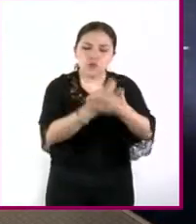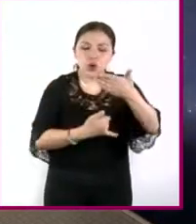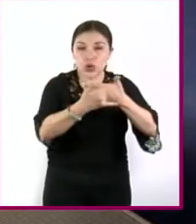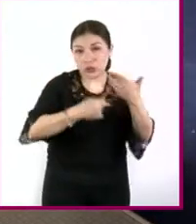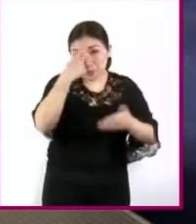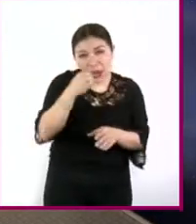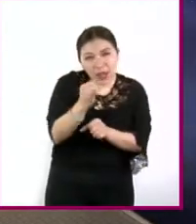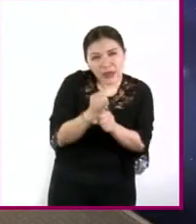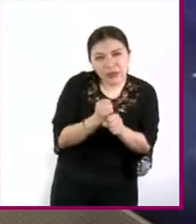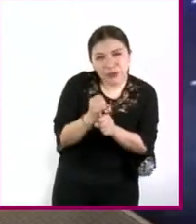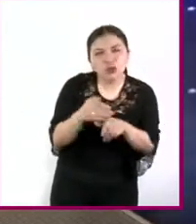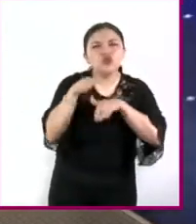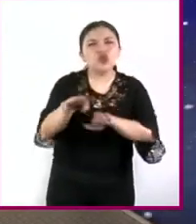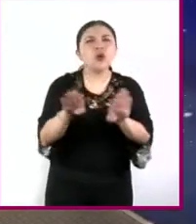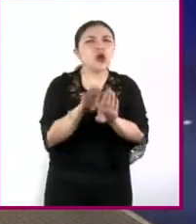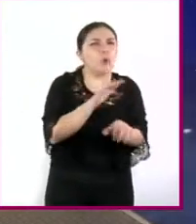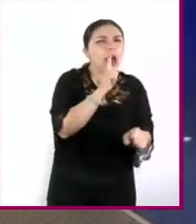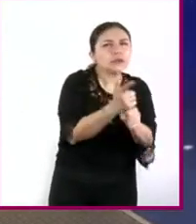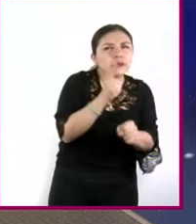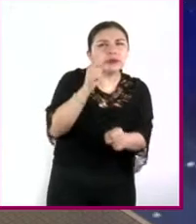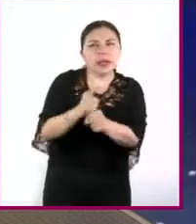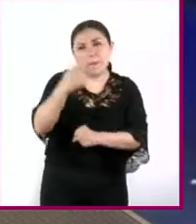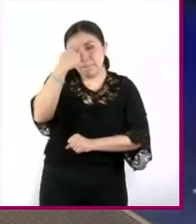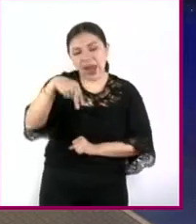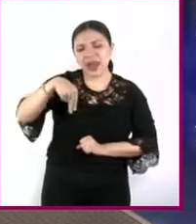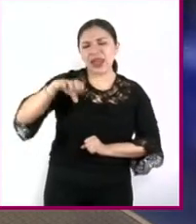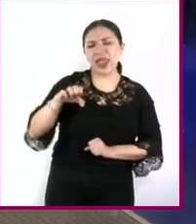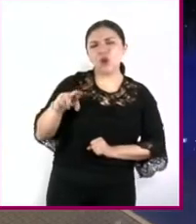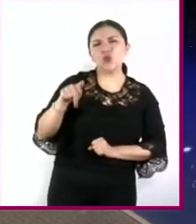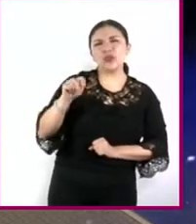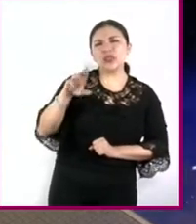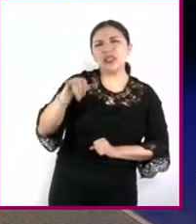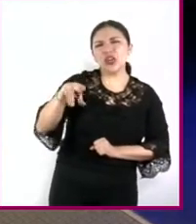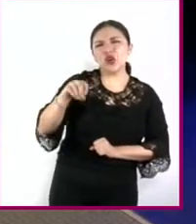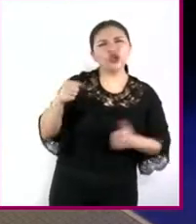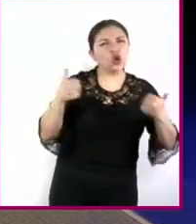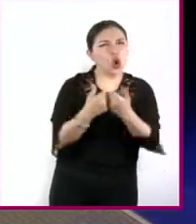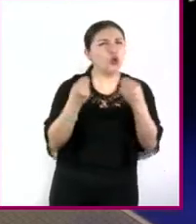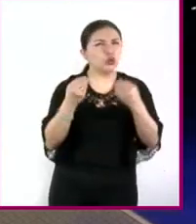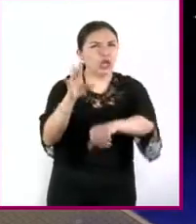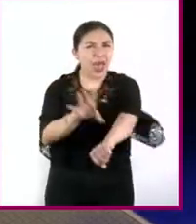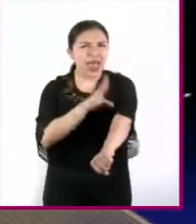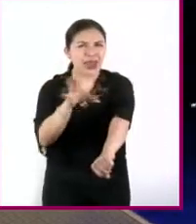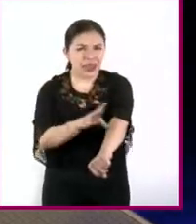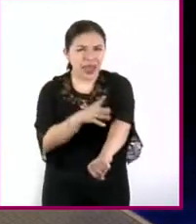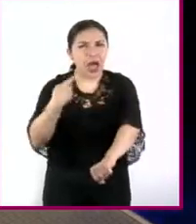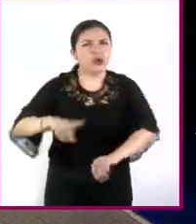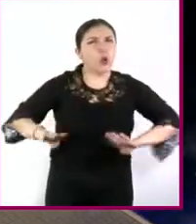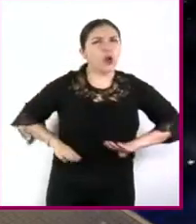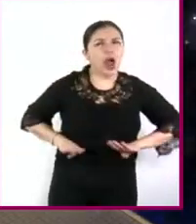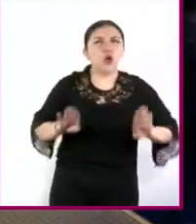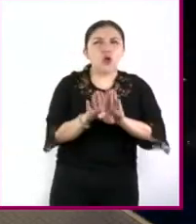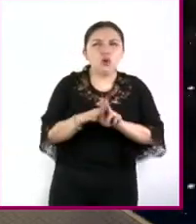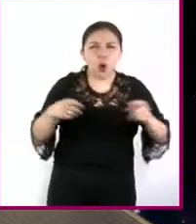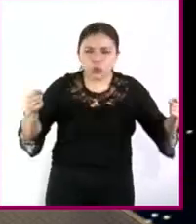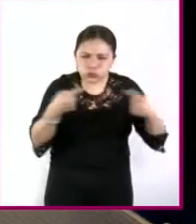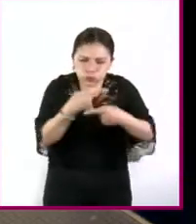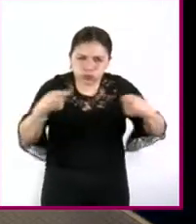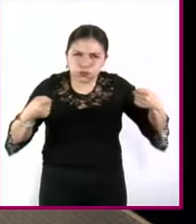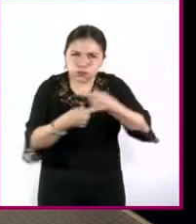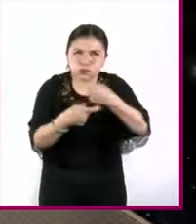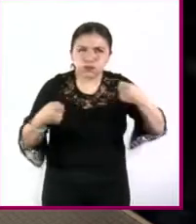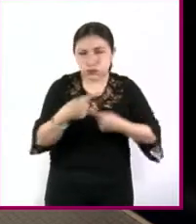investigación sobre la detección de neutrinos ultra energéticos y la caracterización de flujo de muones